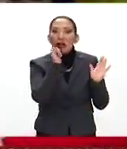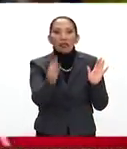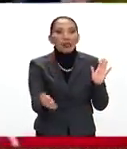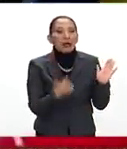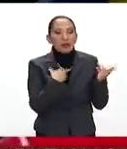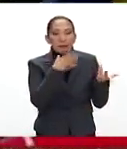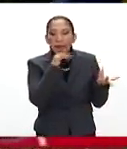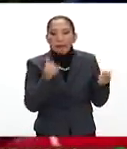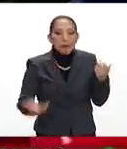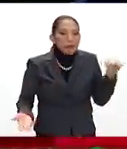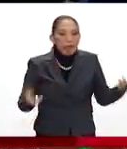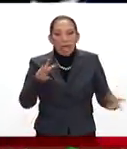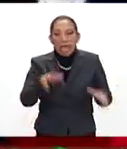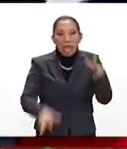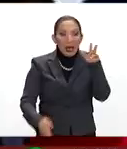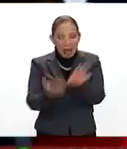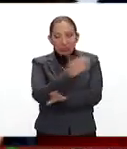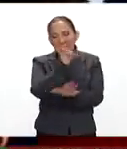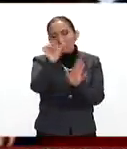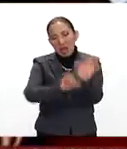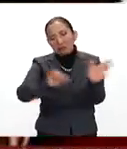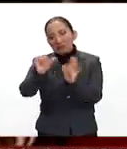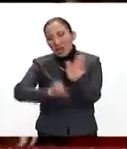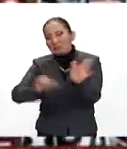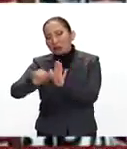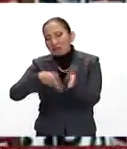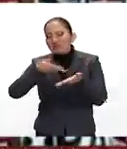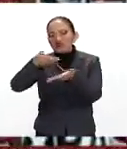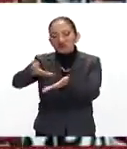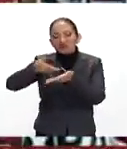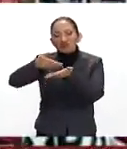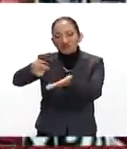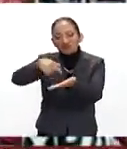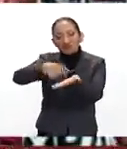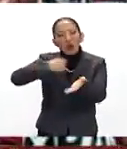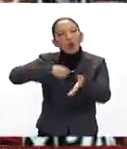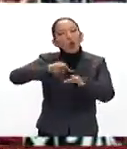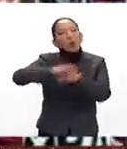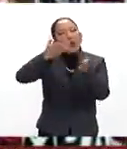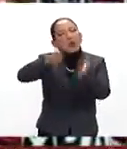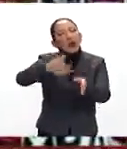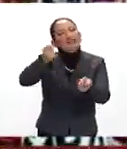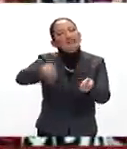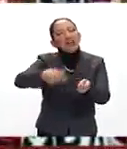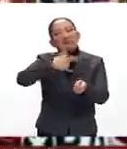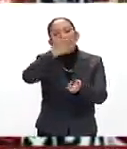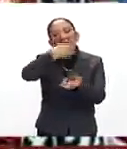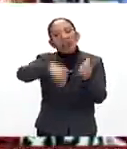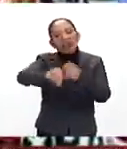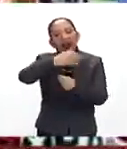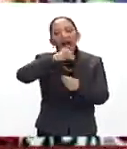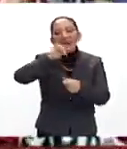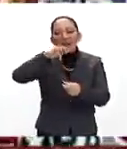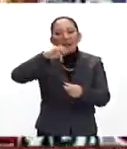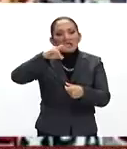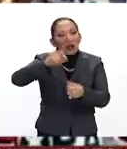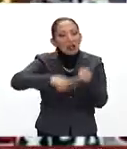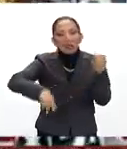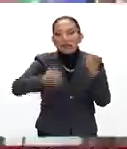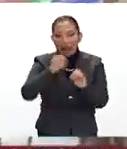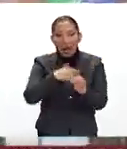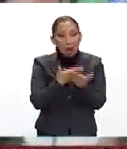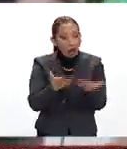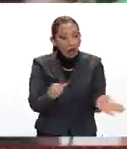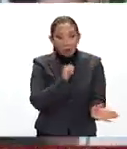pues esto antes se hacía de manera mensual, cada mes se indicaba el nivel de inflación, pero desde